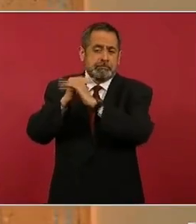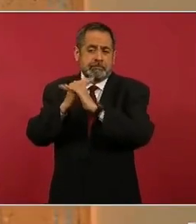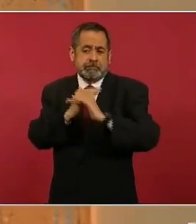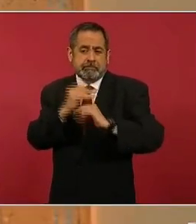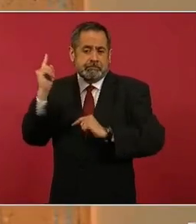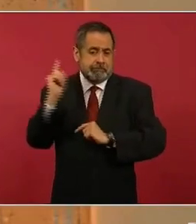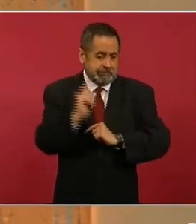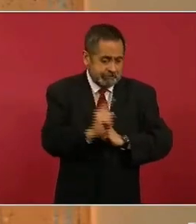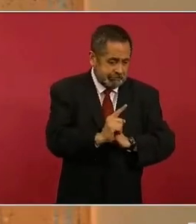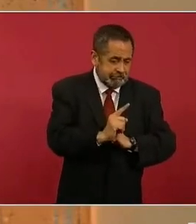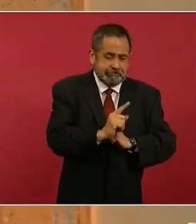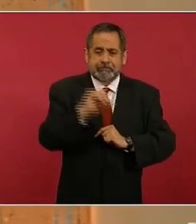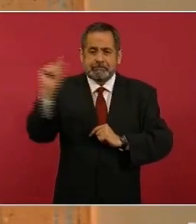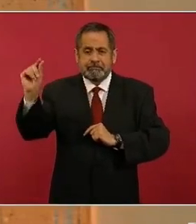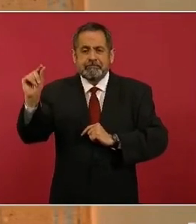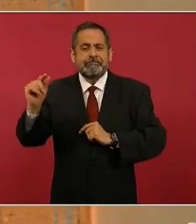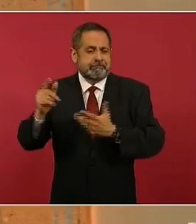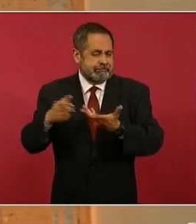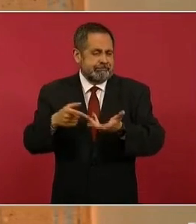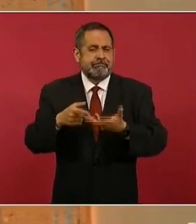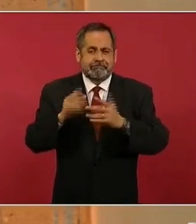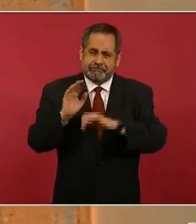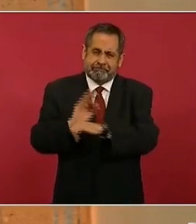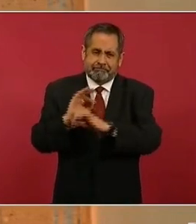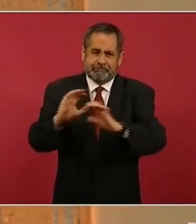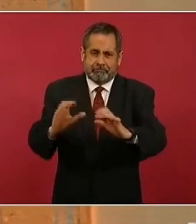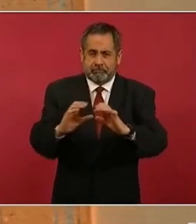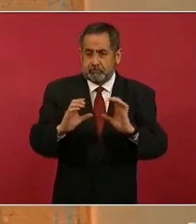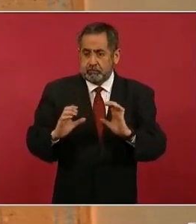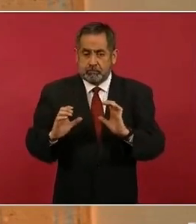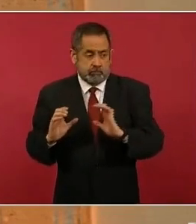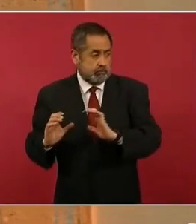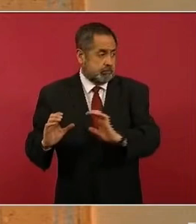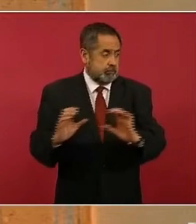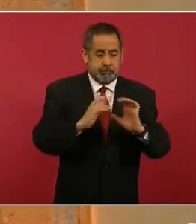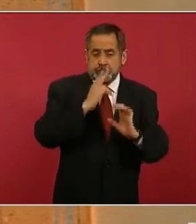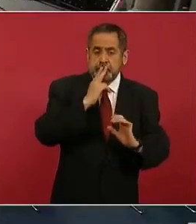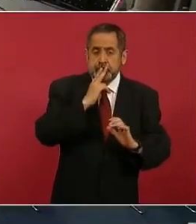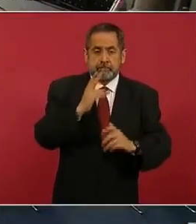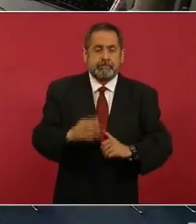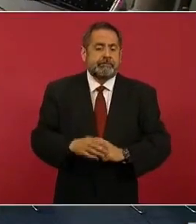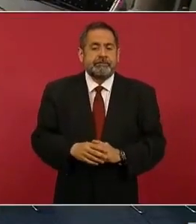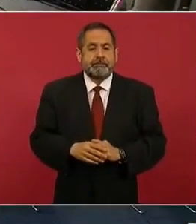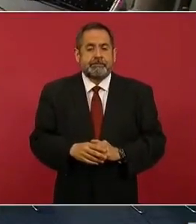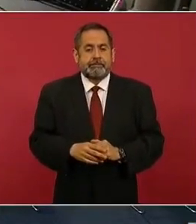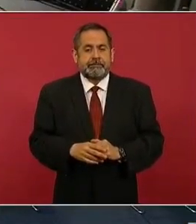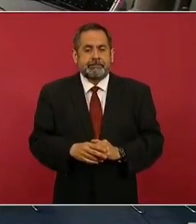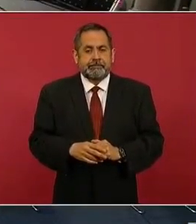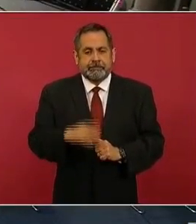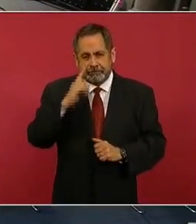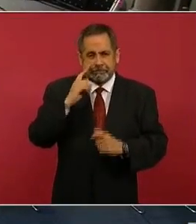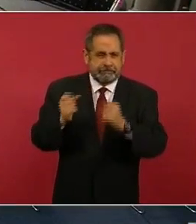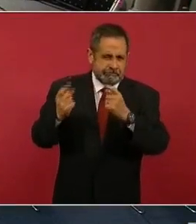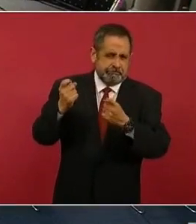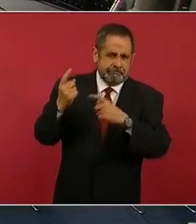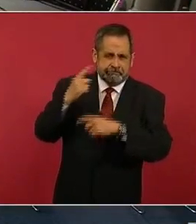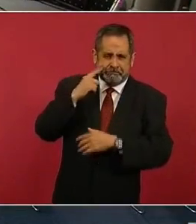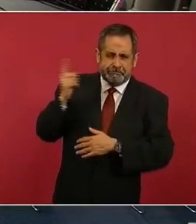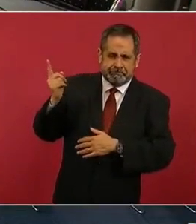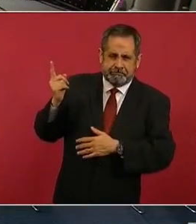pero protegidos de especies de fauna feral que hay en la zona. Adelante. Estas son algunas imágenes de la obra,